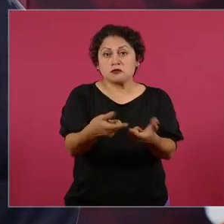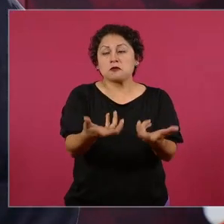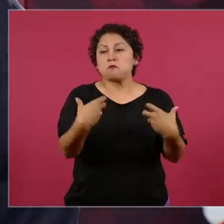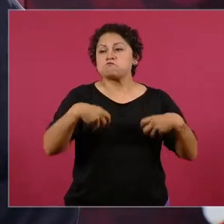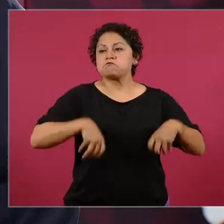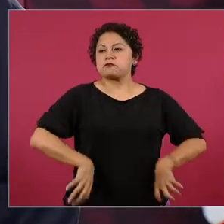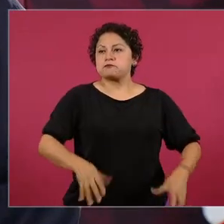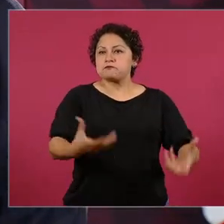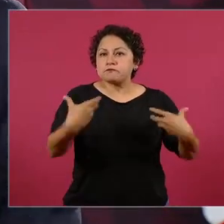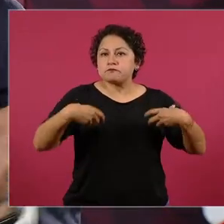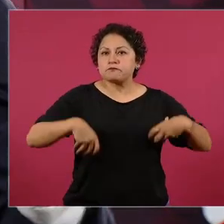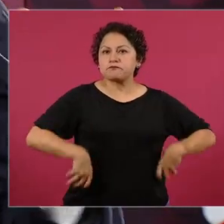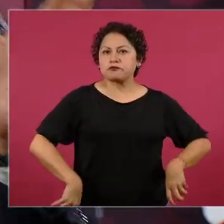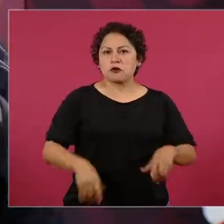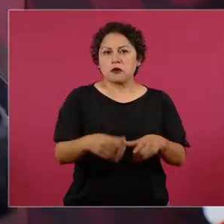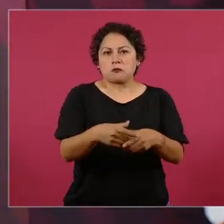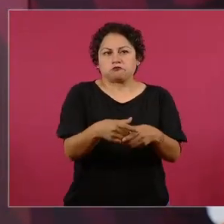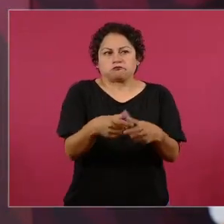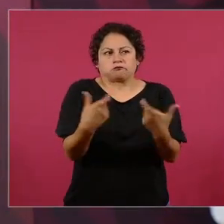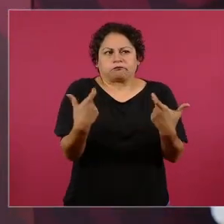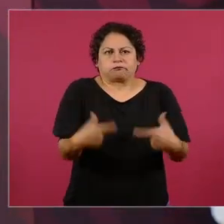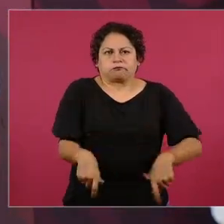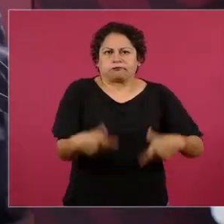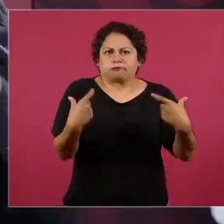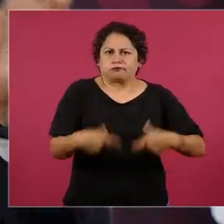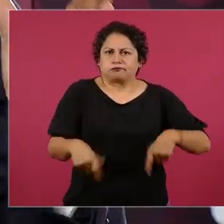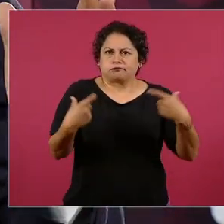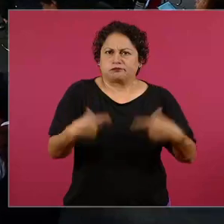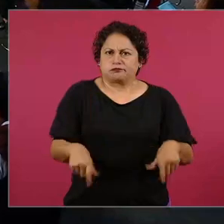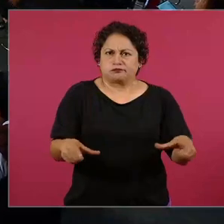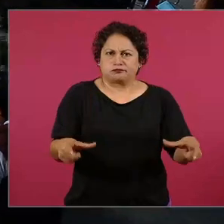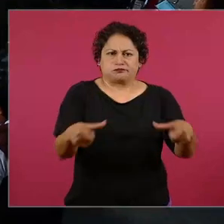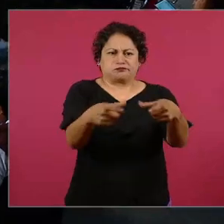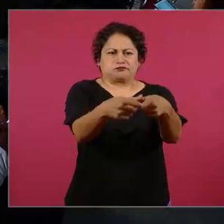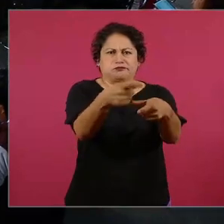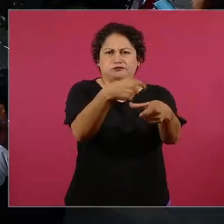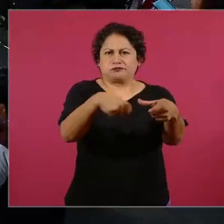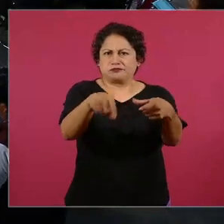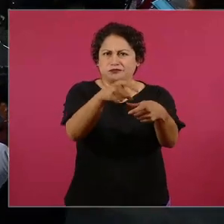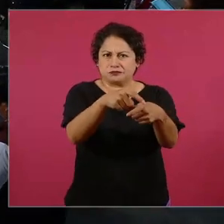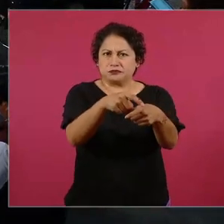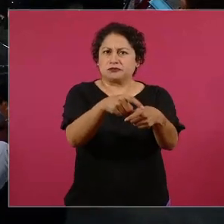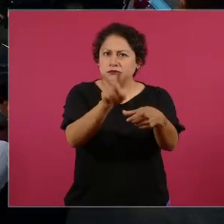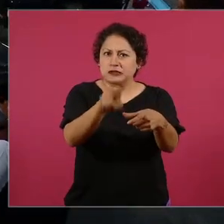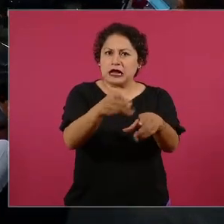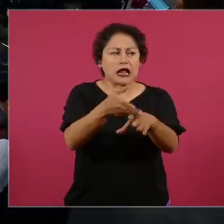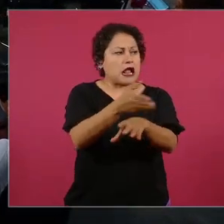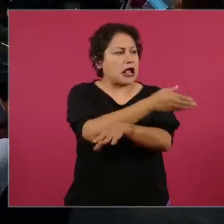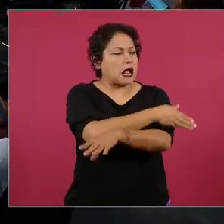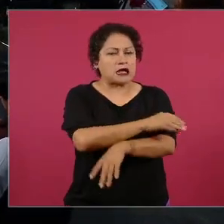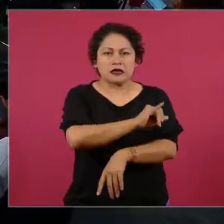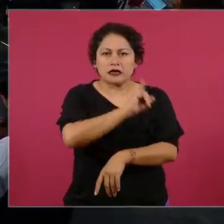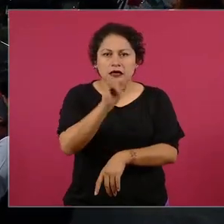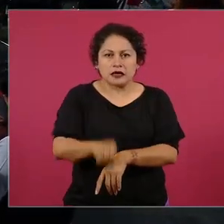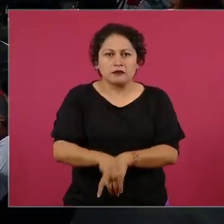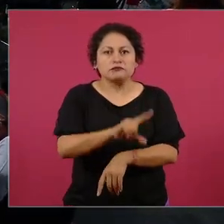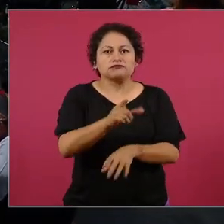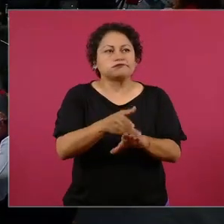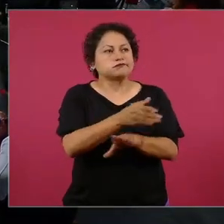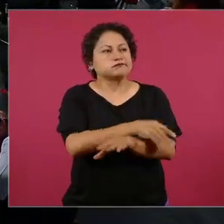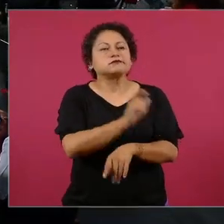durante todo este periodo. Entonces, calificadoras,